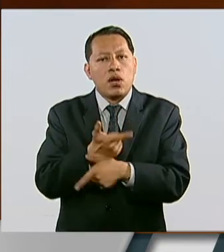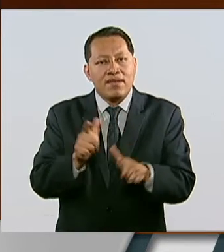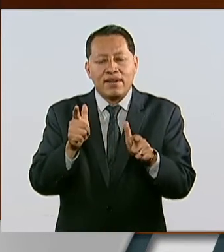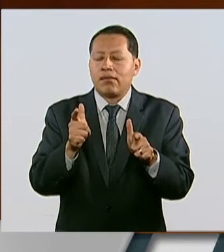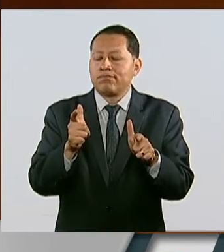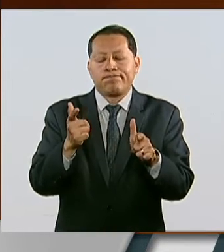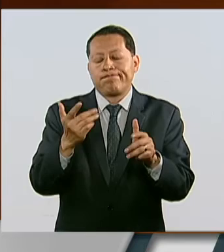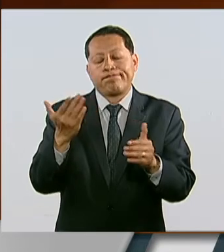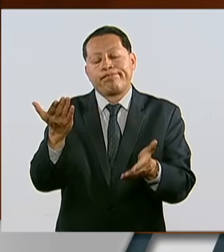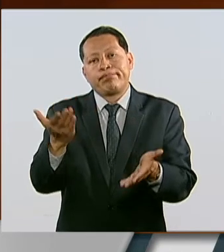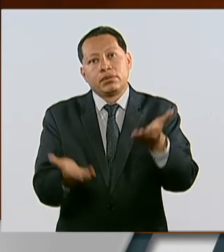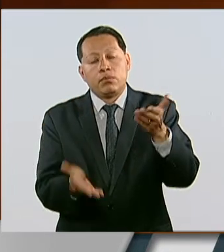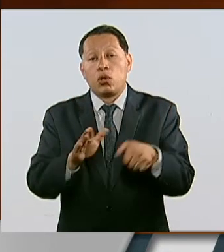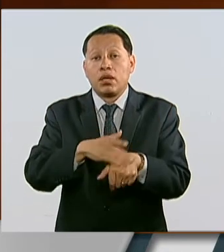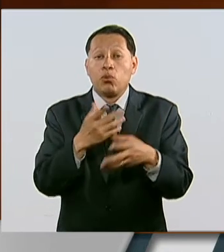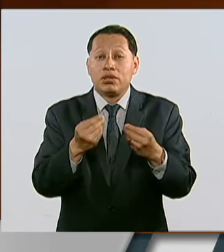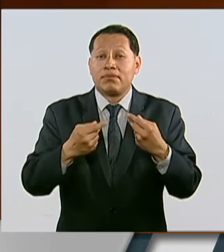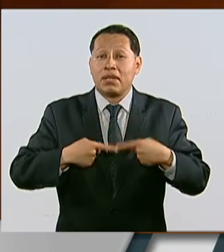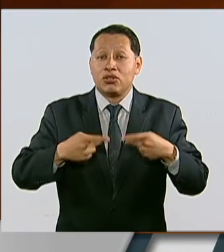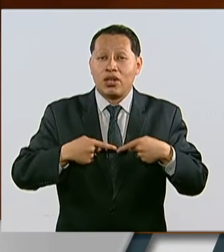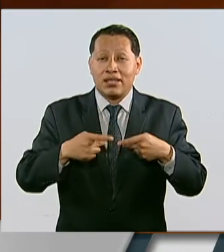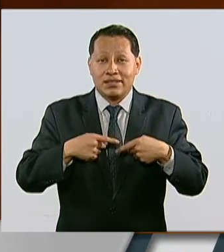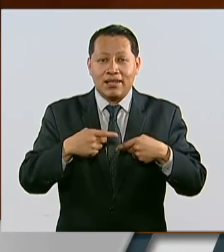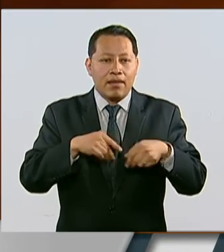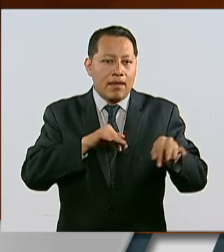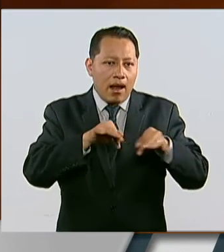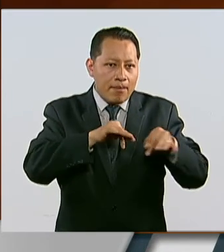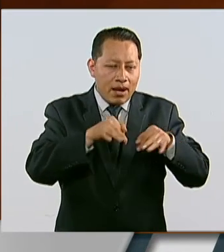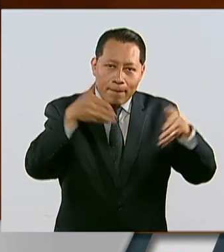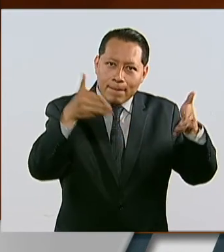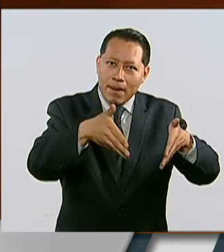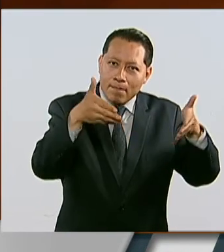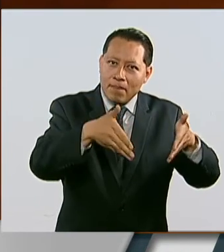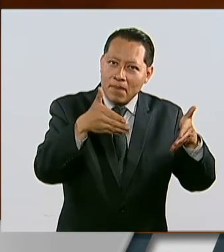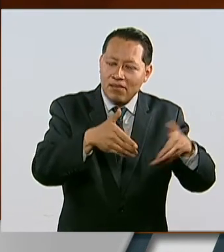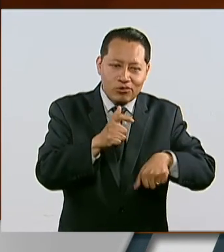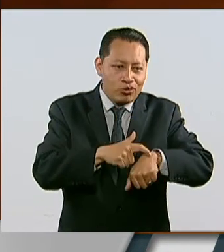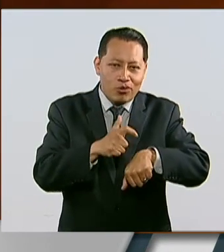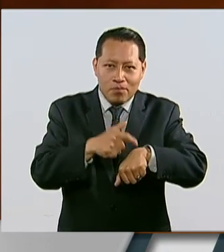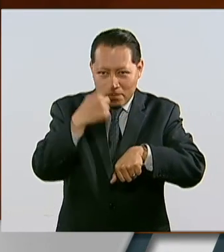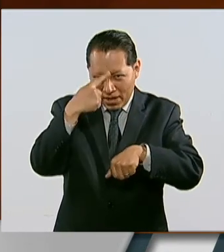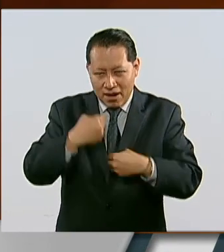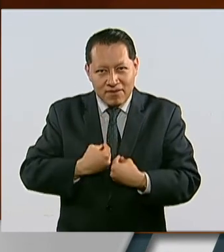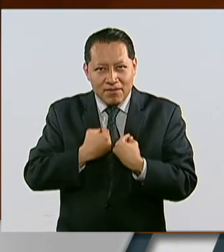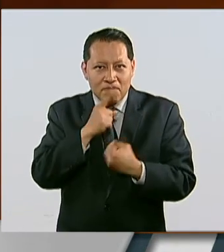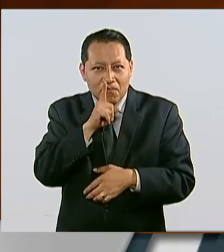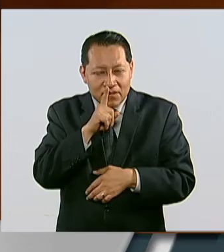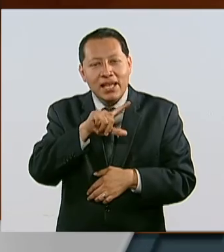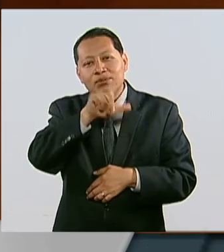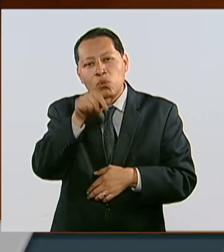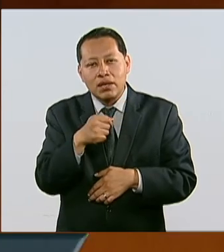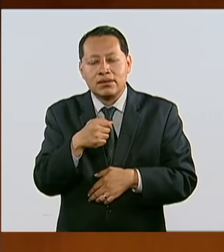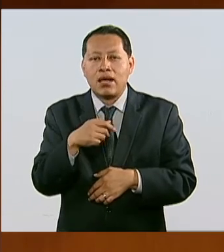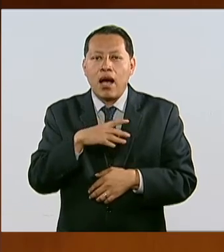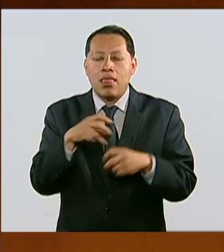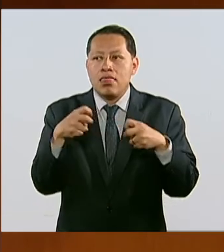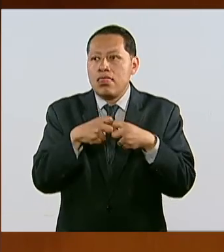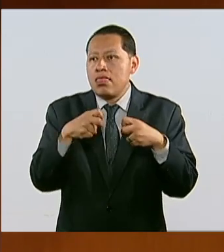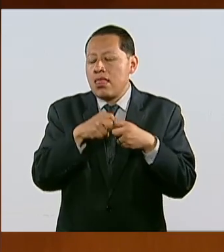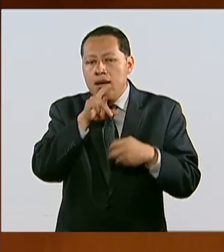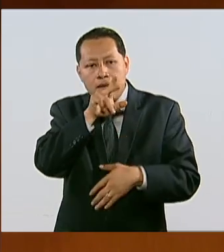mexicanos viven para trabajar y no trabajan para vivir. Por eso se traduce en ansiedad y en estrés laboral.